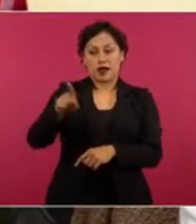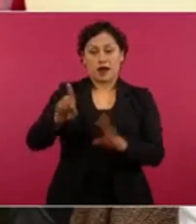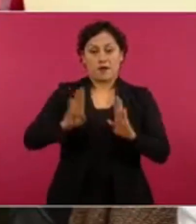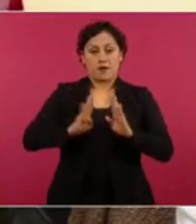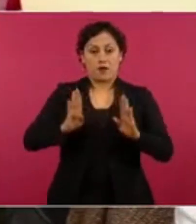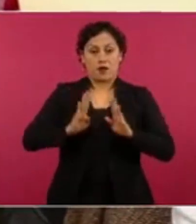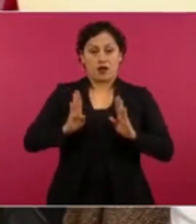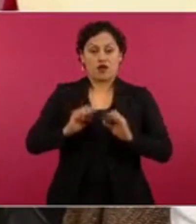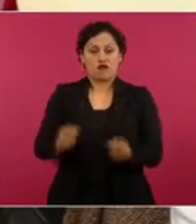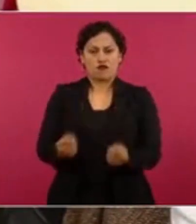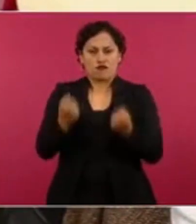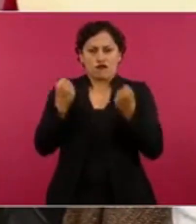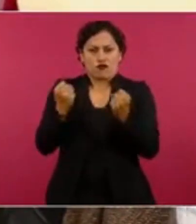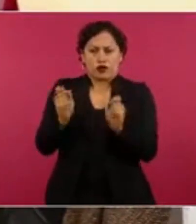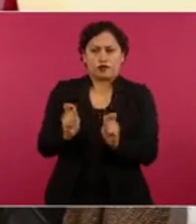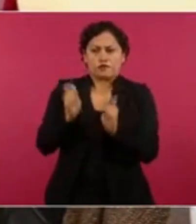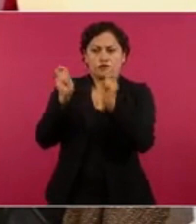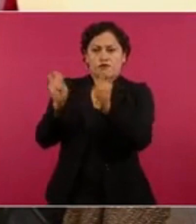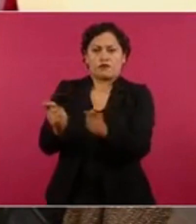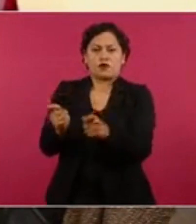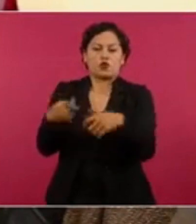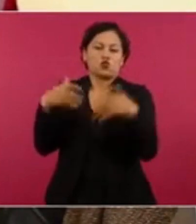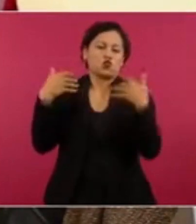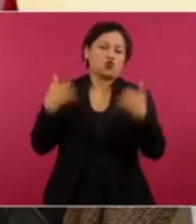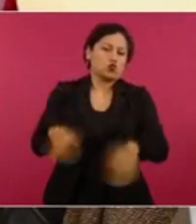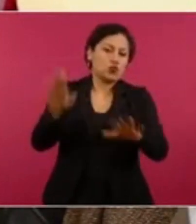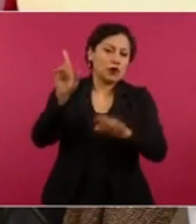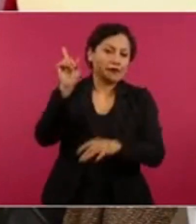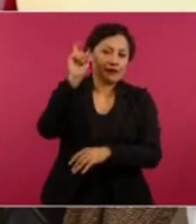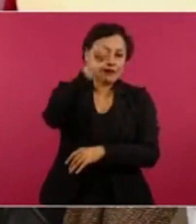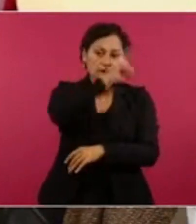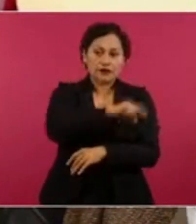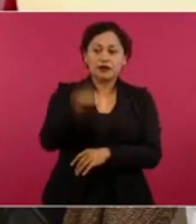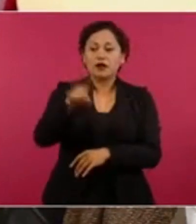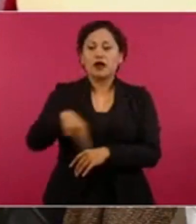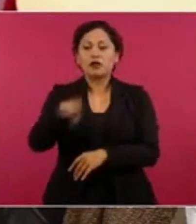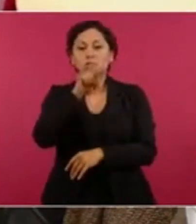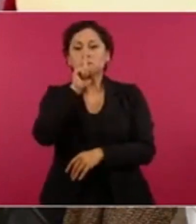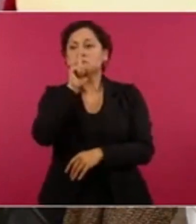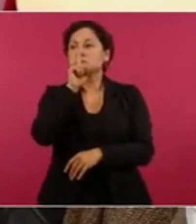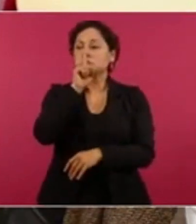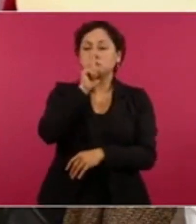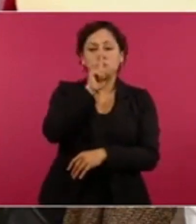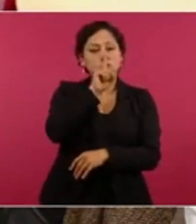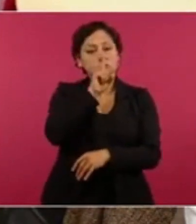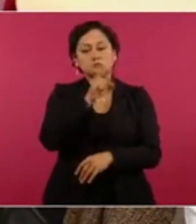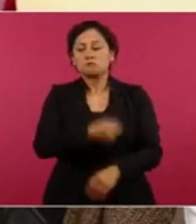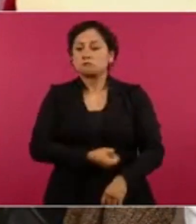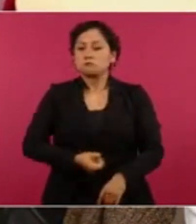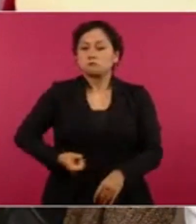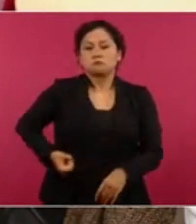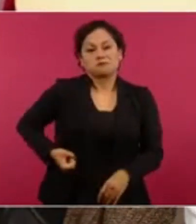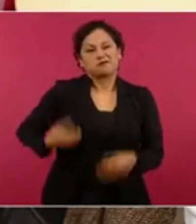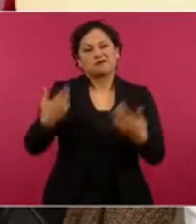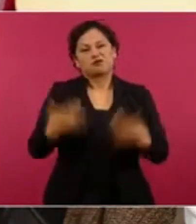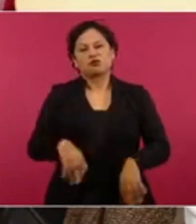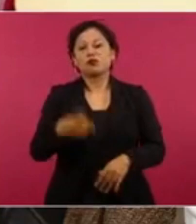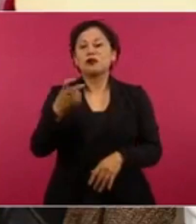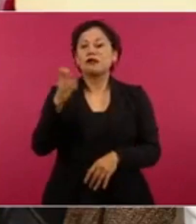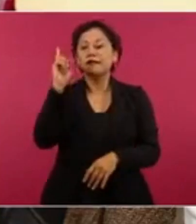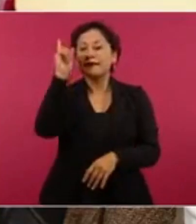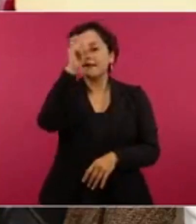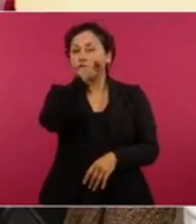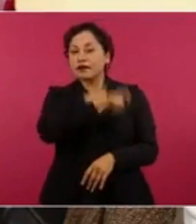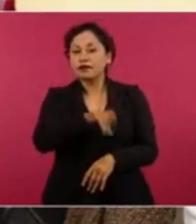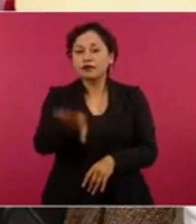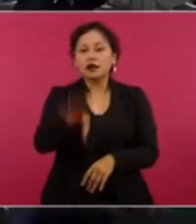Ejército es difícil, ellos incluso se han negado a dar información y que será difícil llegar a la verdad si no se tiene la información que sale o que se